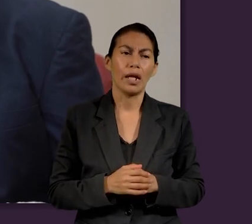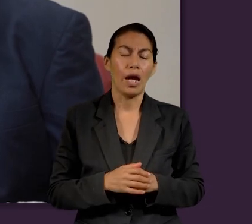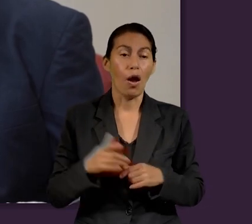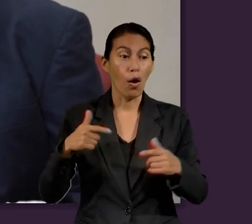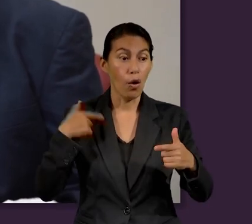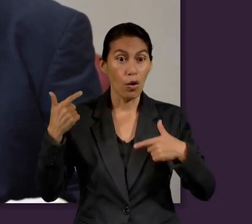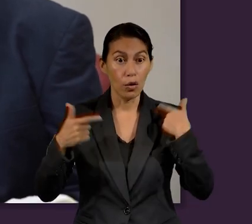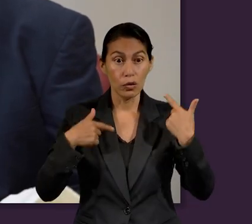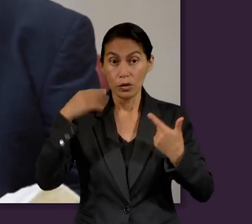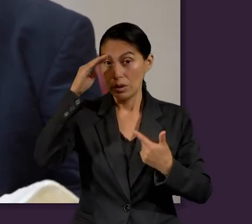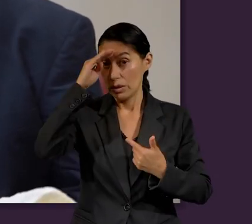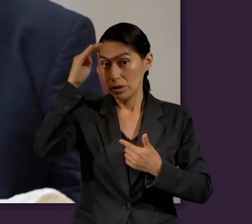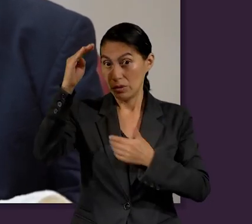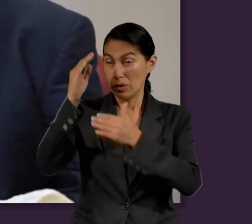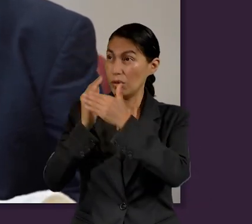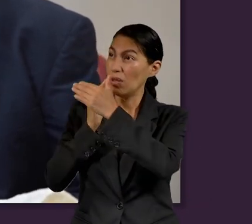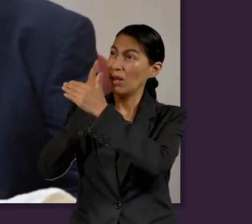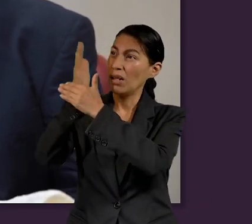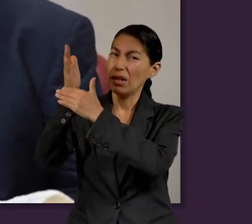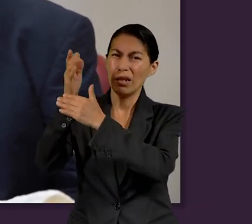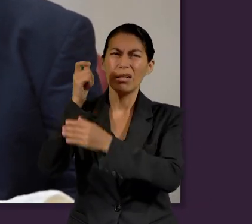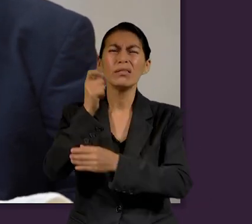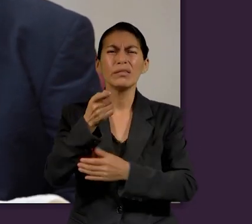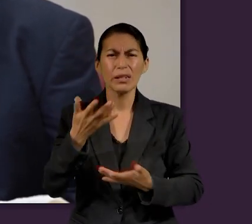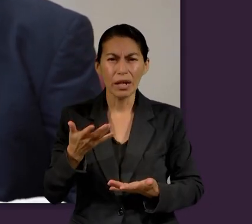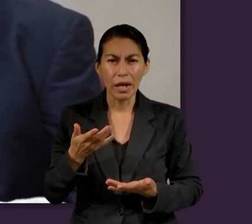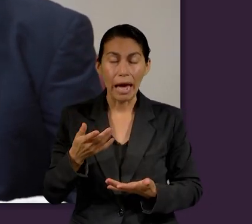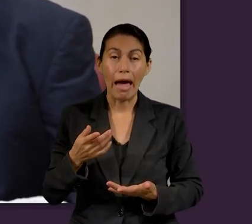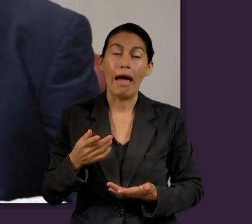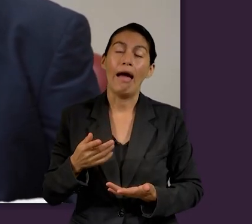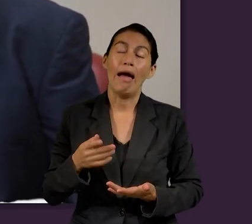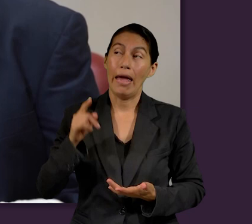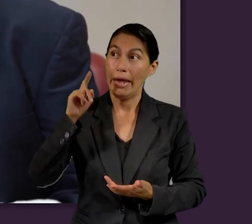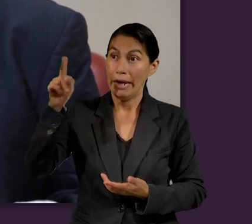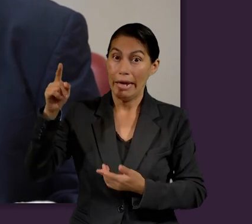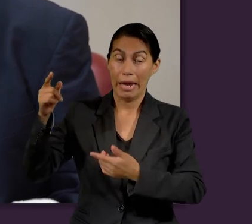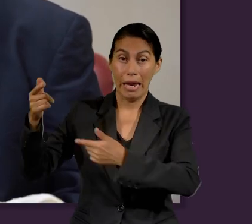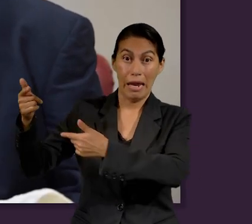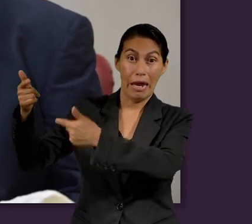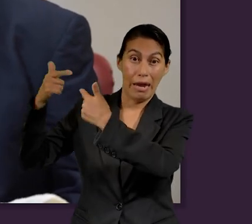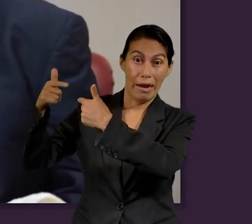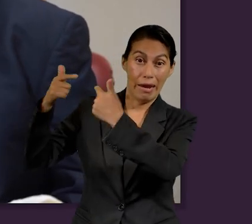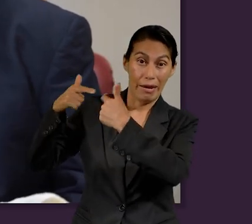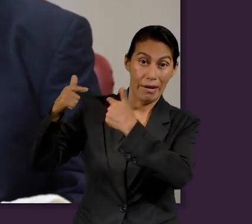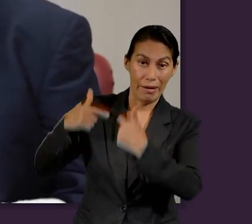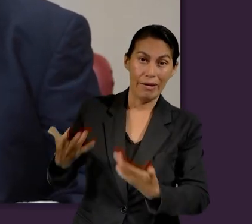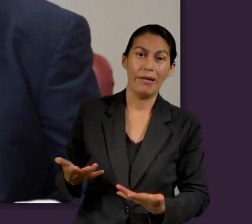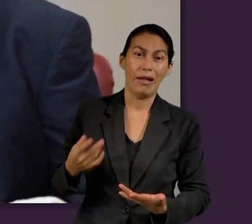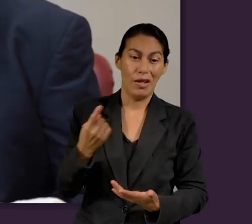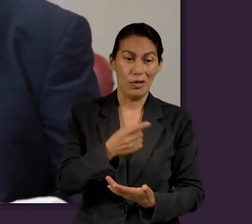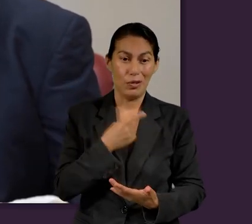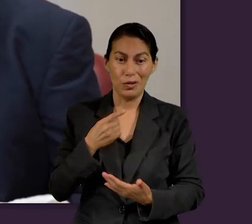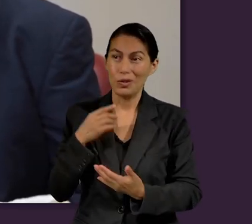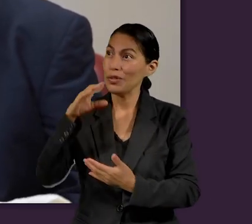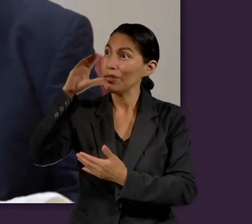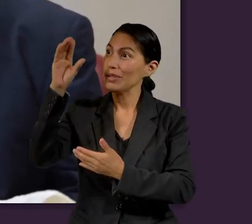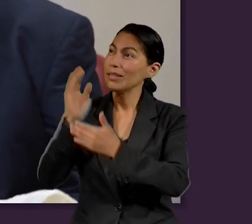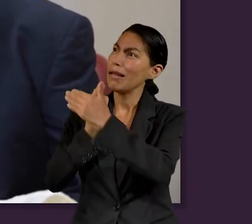interesante. Porque entrar en el gozo del Señor es ser heredos del cielo.